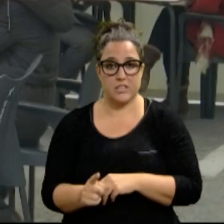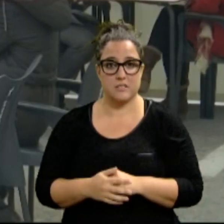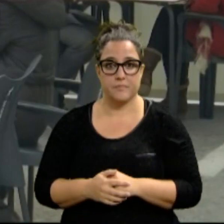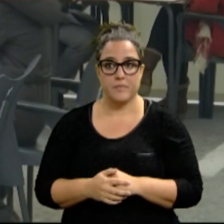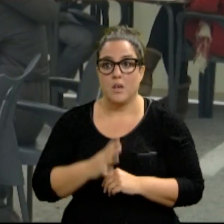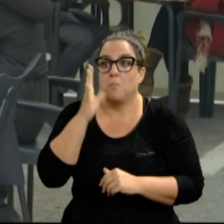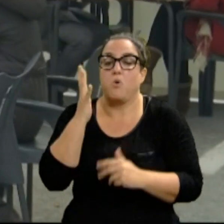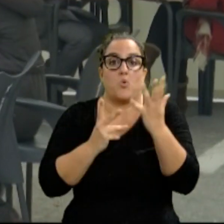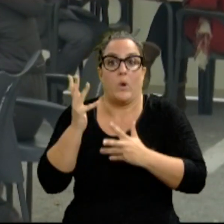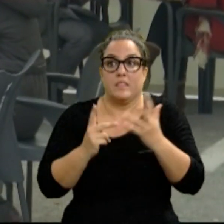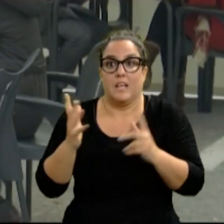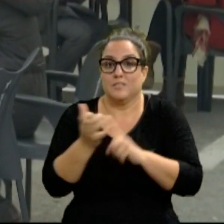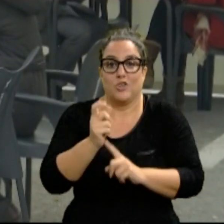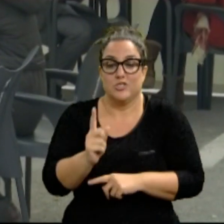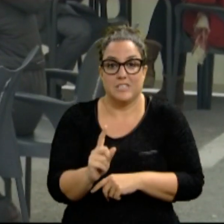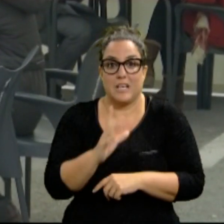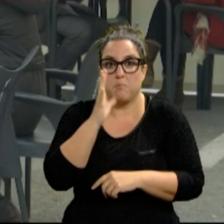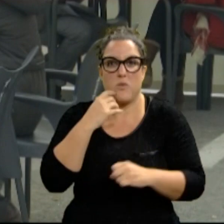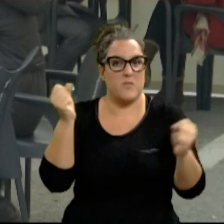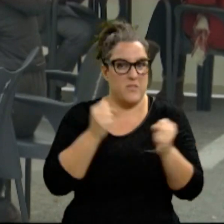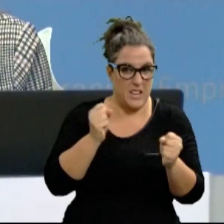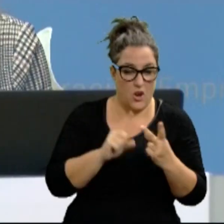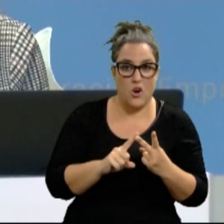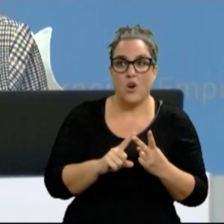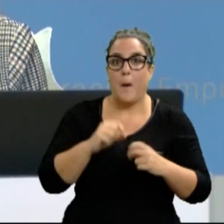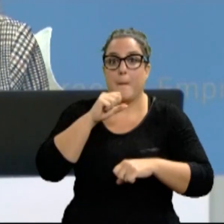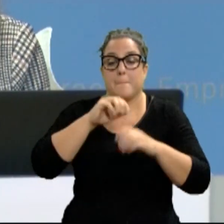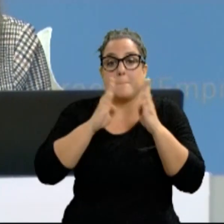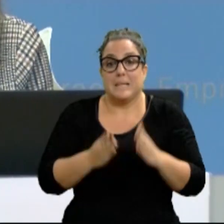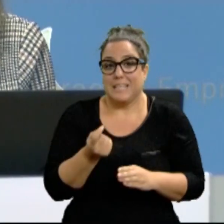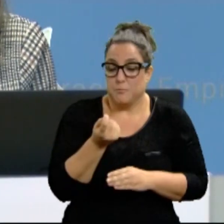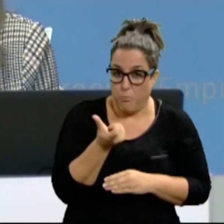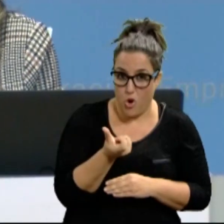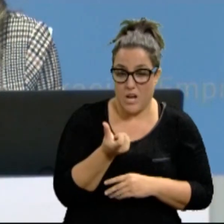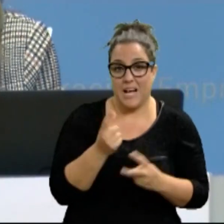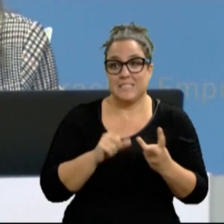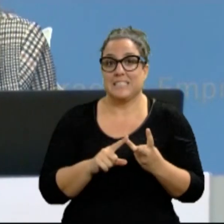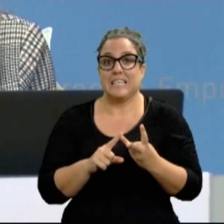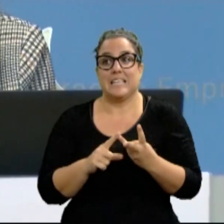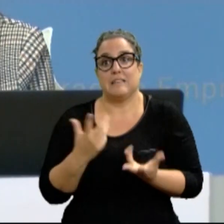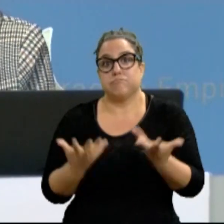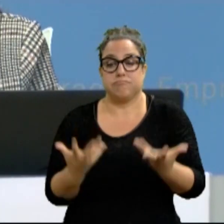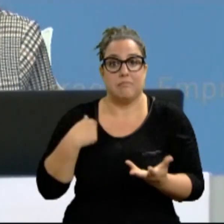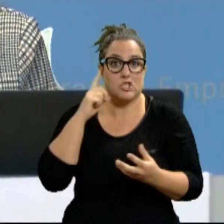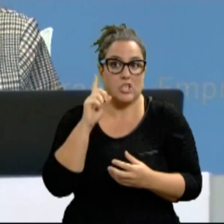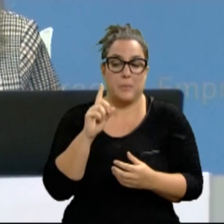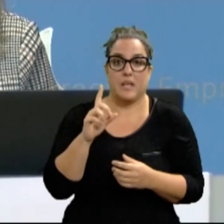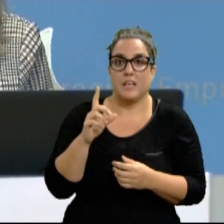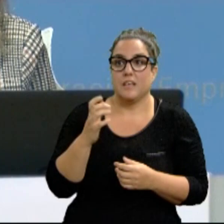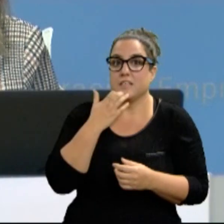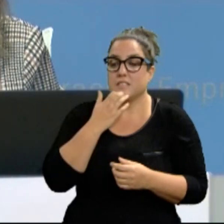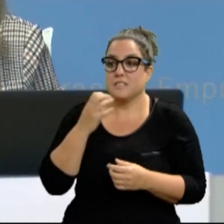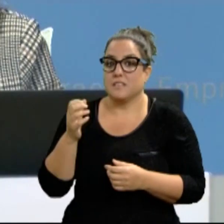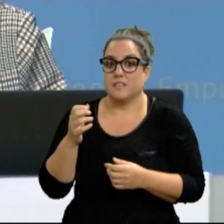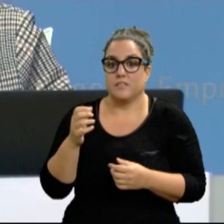las cuentas para poder abrir. Con el frío que hace, las pocas mesas que se pueden poner y la incertidumbre que tienes, que si coges a alguien y